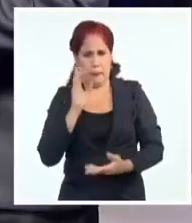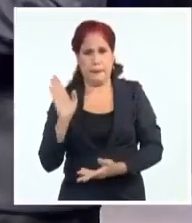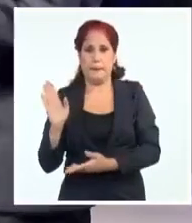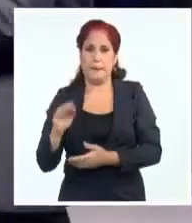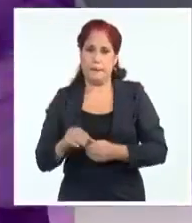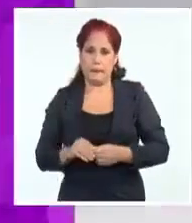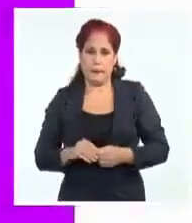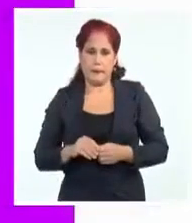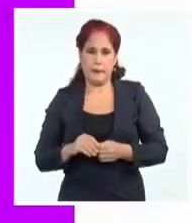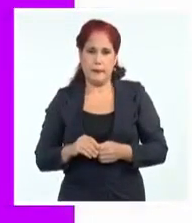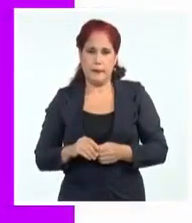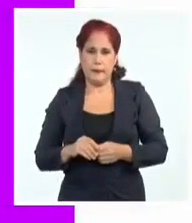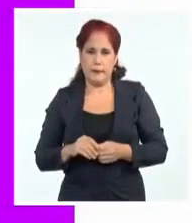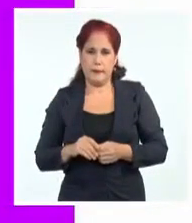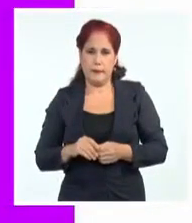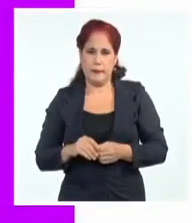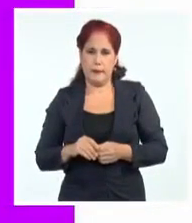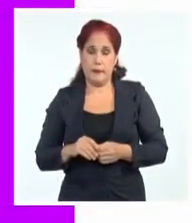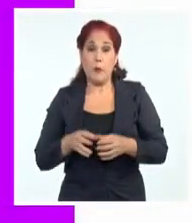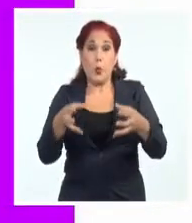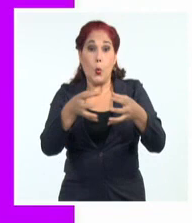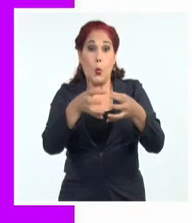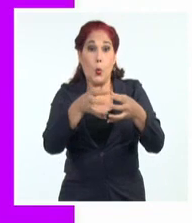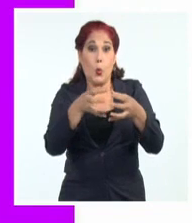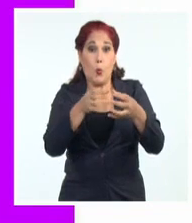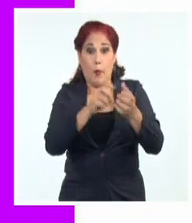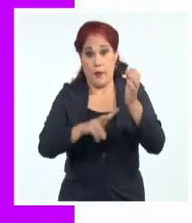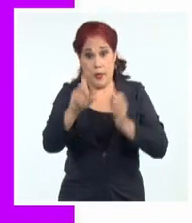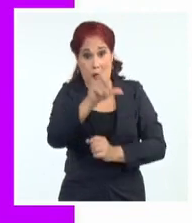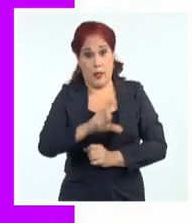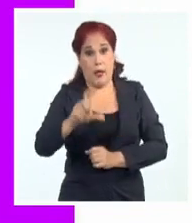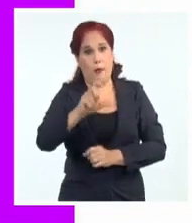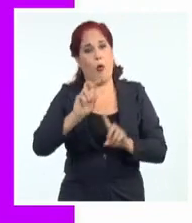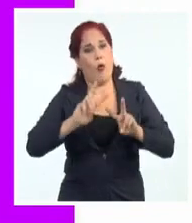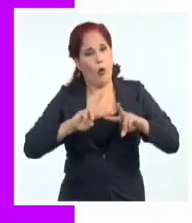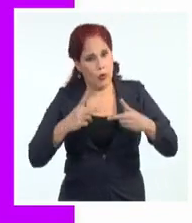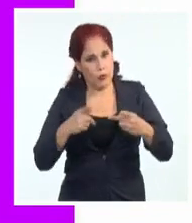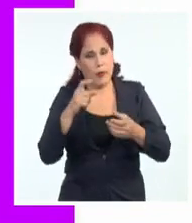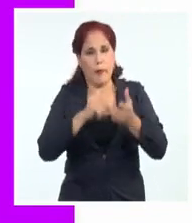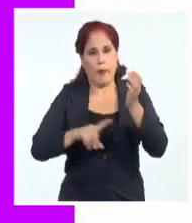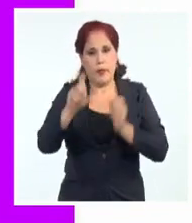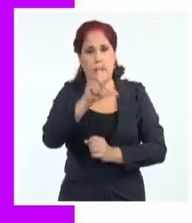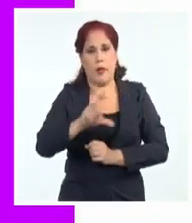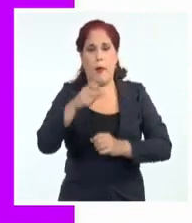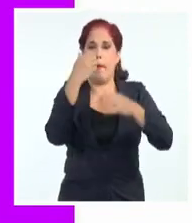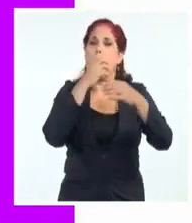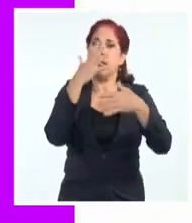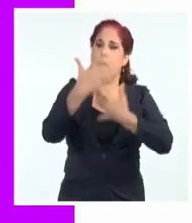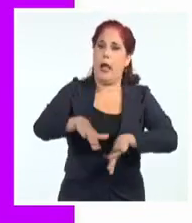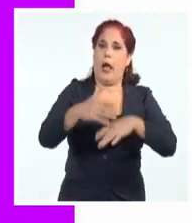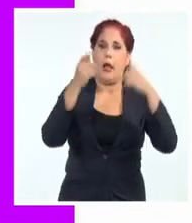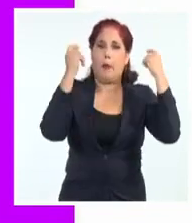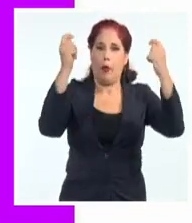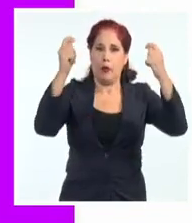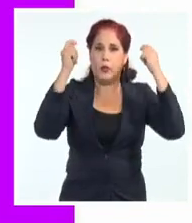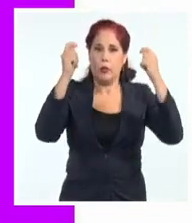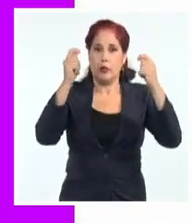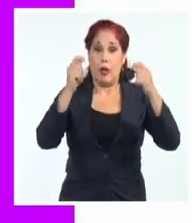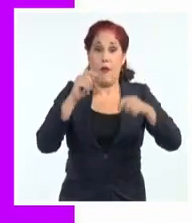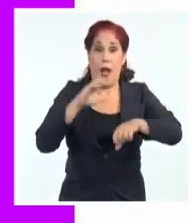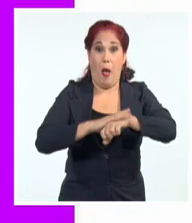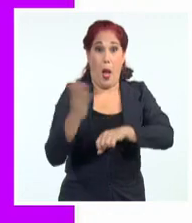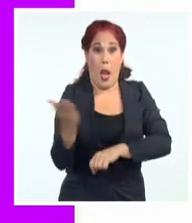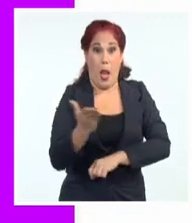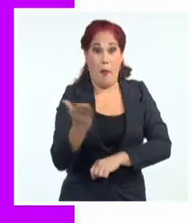perla. Un grupo en Camagüey, otra vez Camagüey, está en las calles. Cuando lo fueron a reprimir,